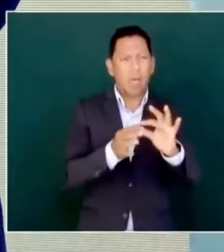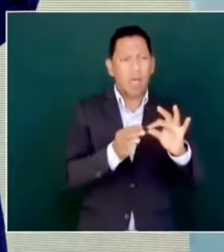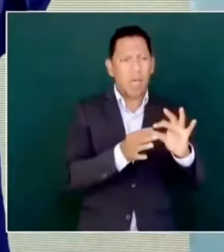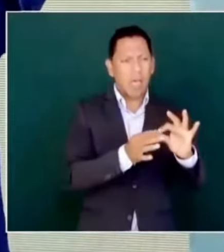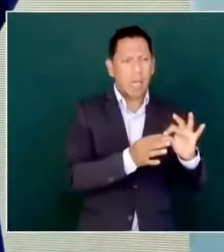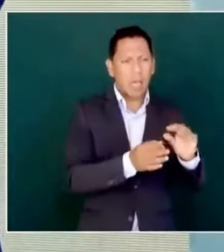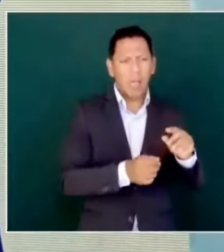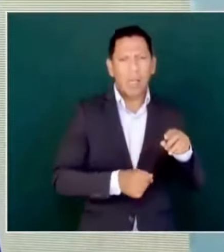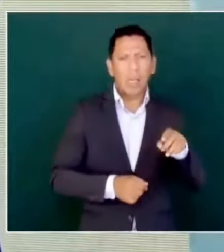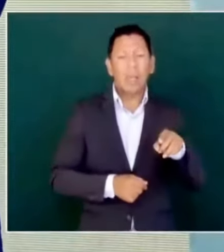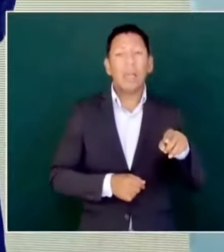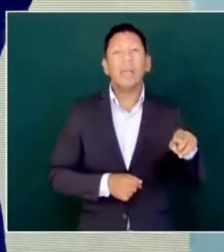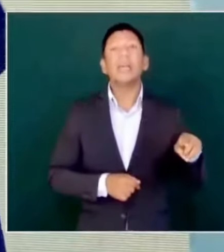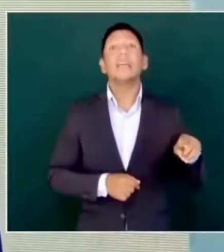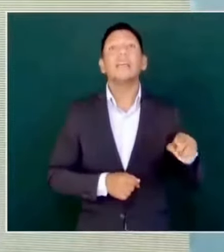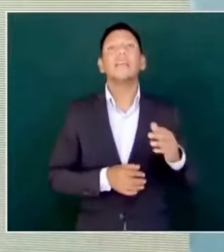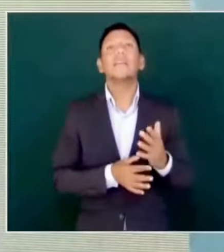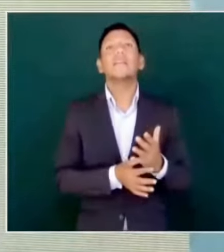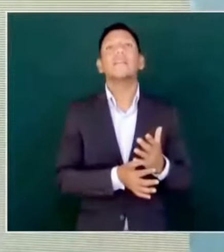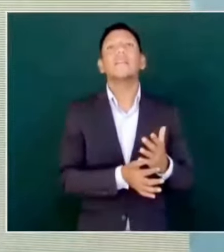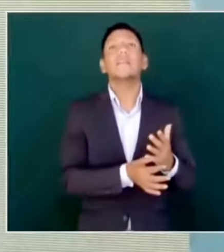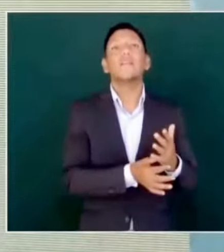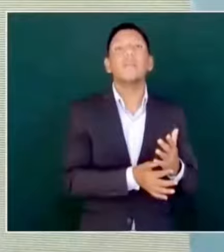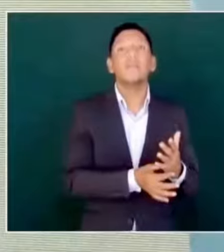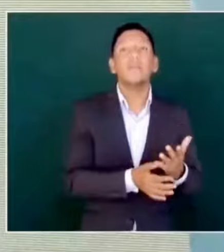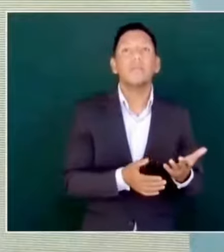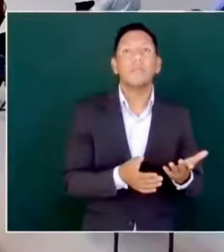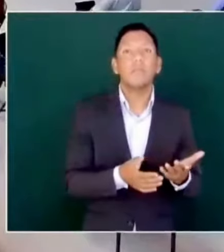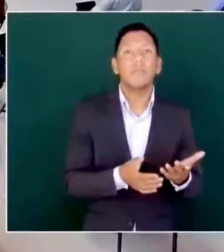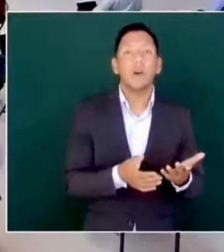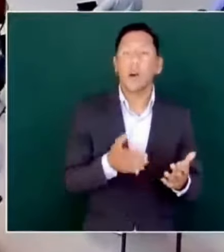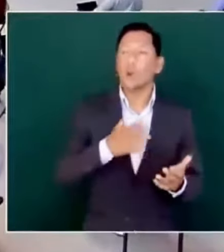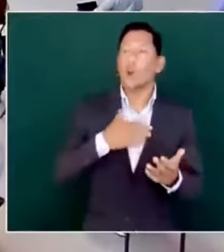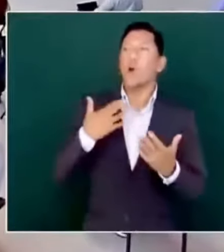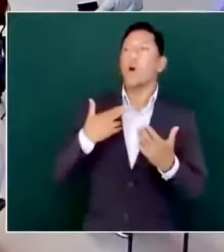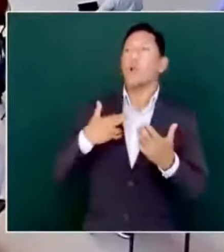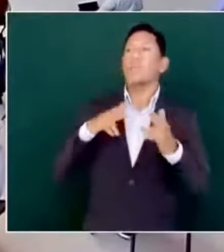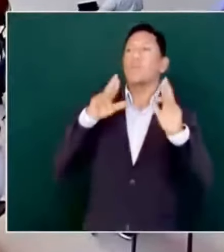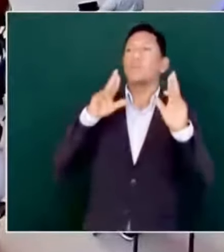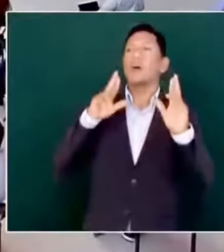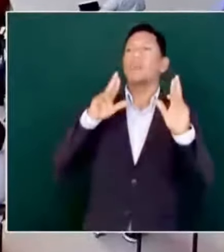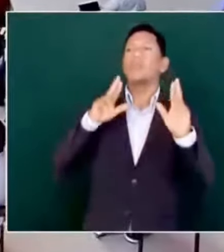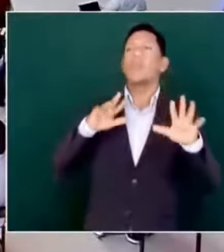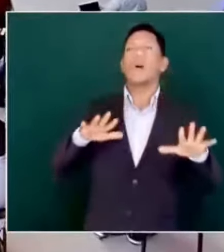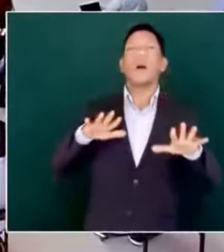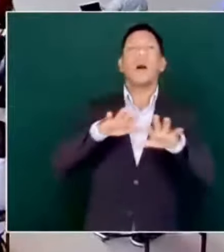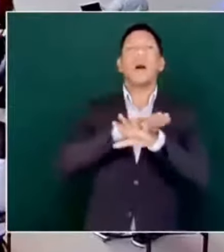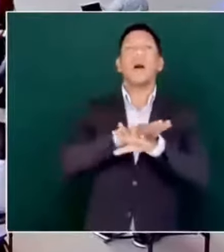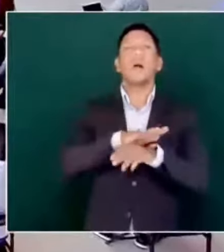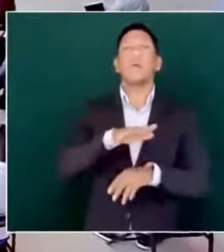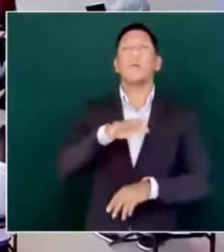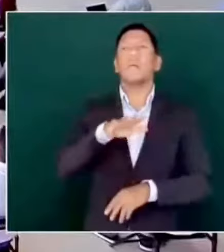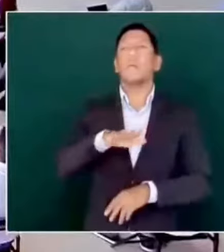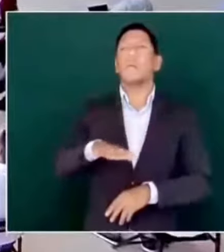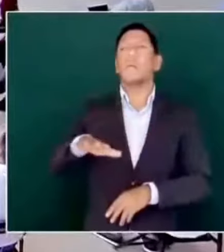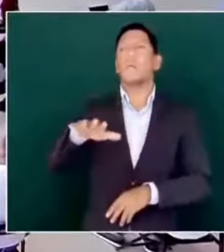representaba el cambio? Y se lo creyeron,